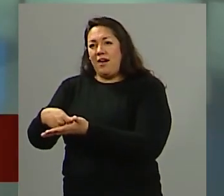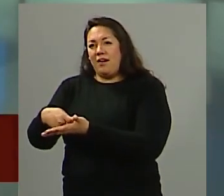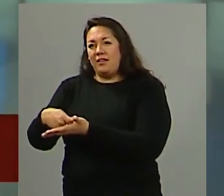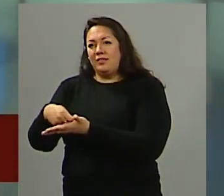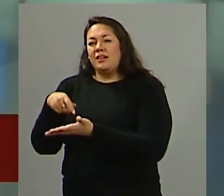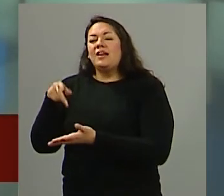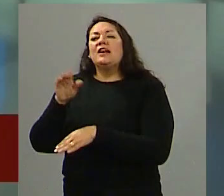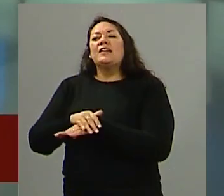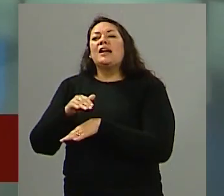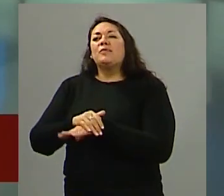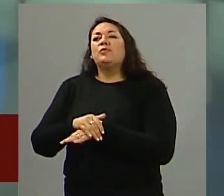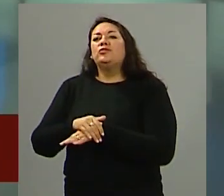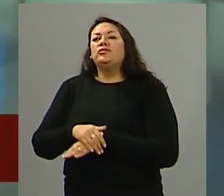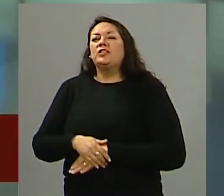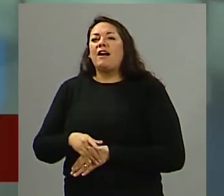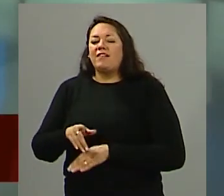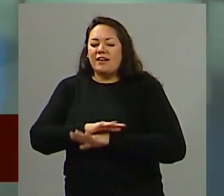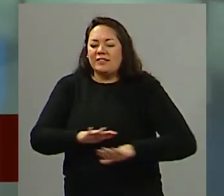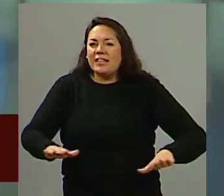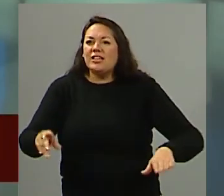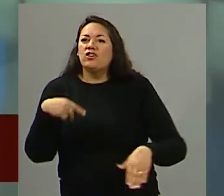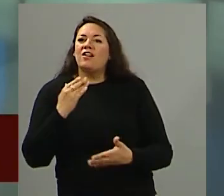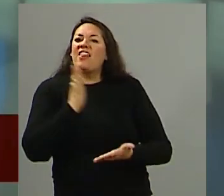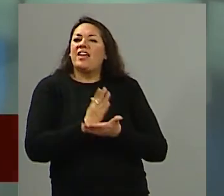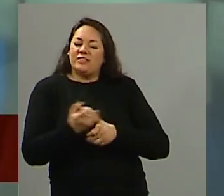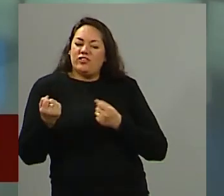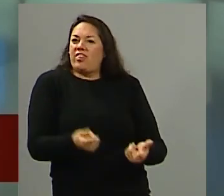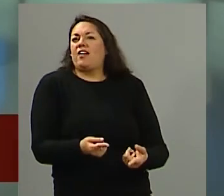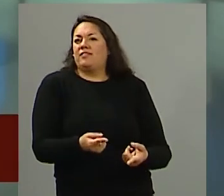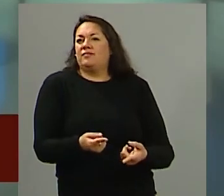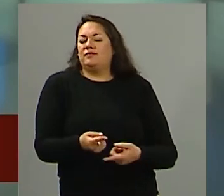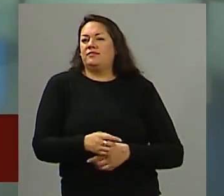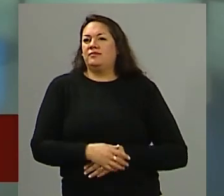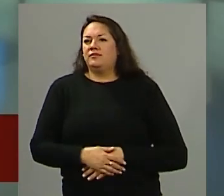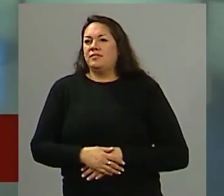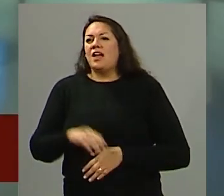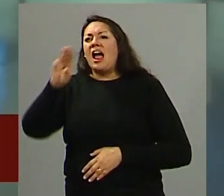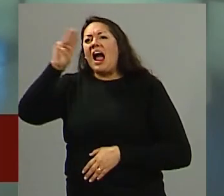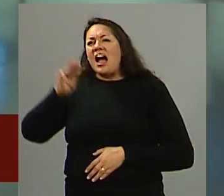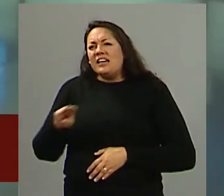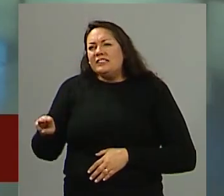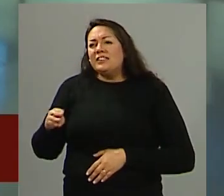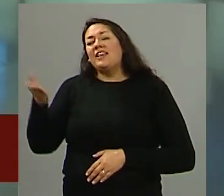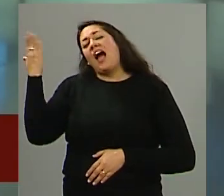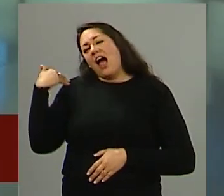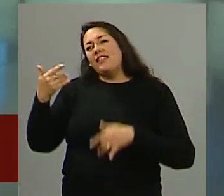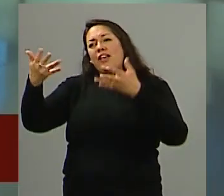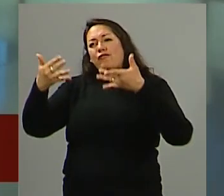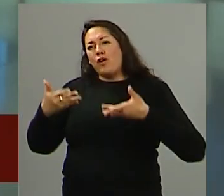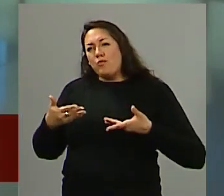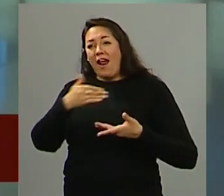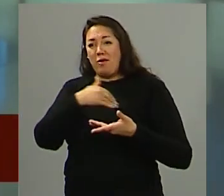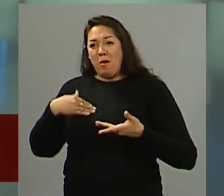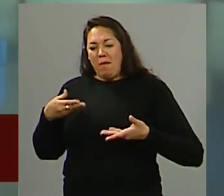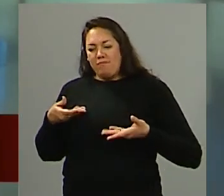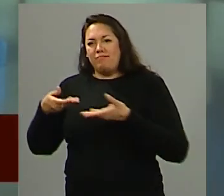involucra y debe ser gozado como un derecho por esos niños niñas y adolescentes en ANSES vos presentabas un formulario que era el formulario mamá